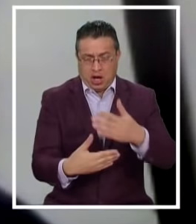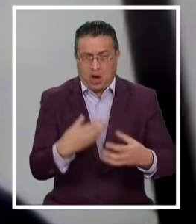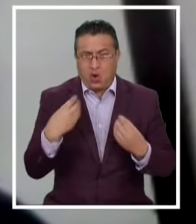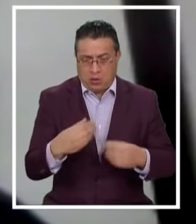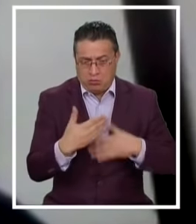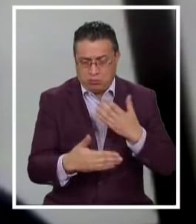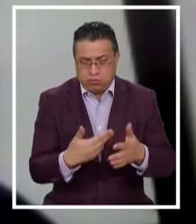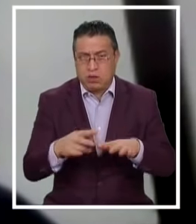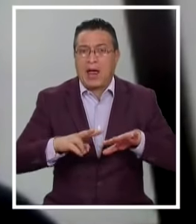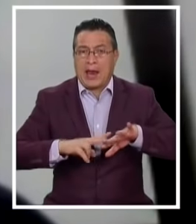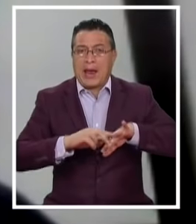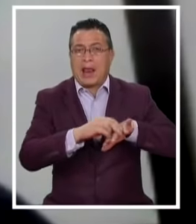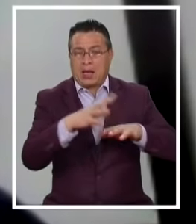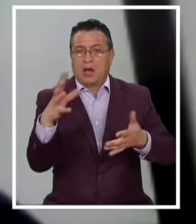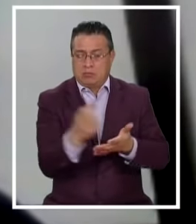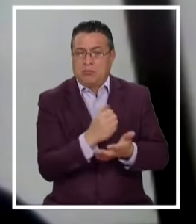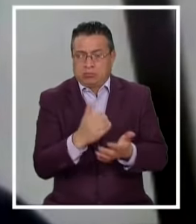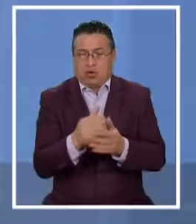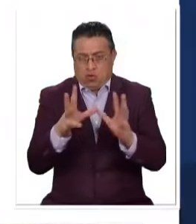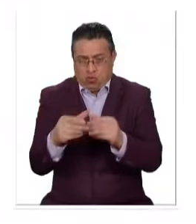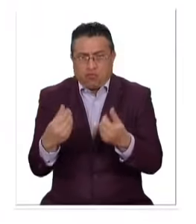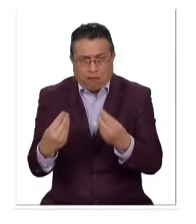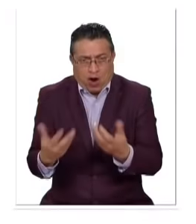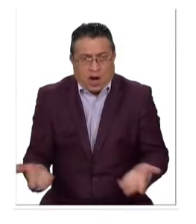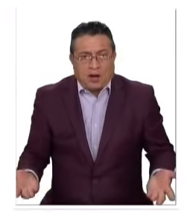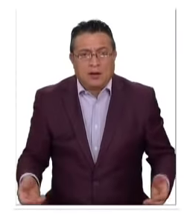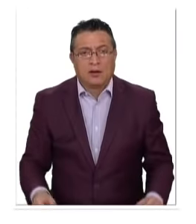Impresionante Que ha elaborado Hoy en día El club